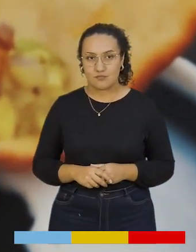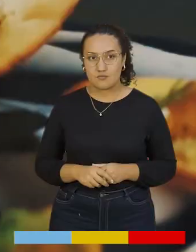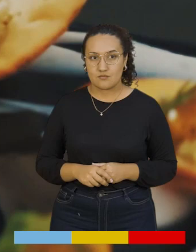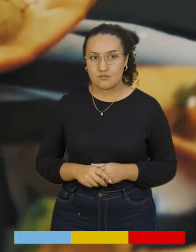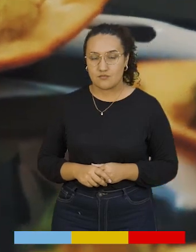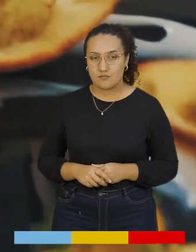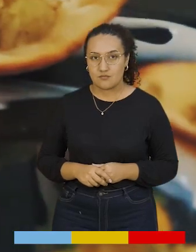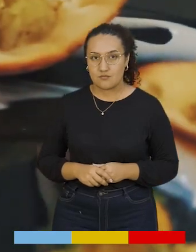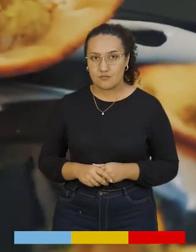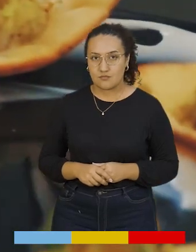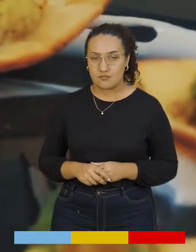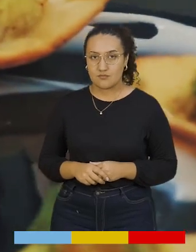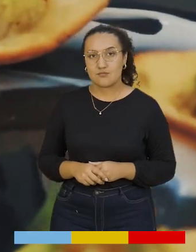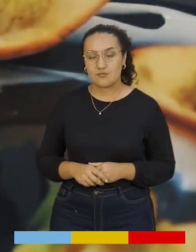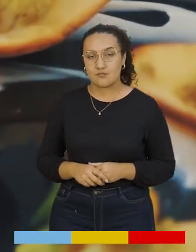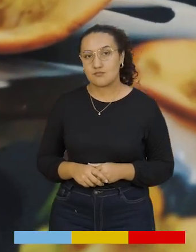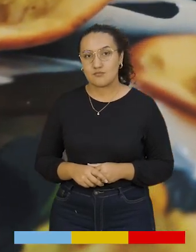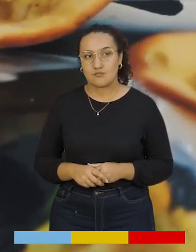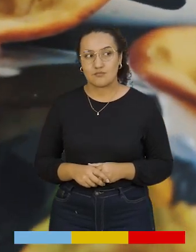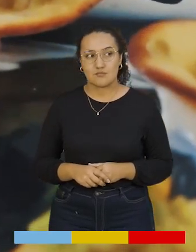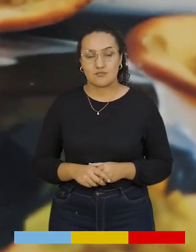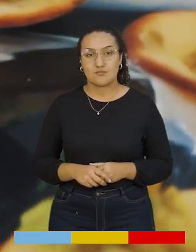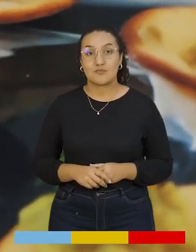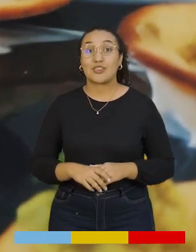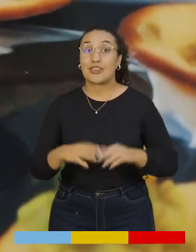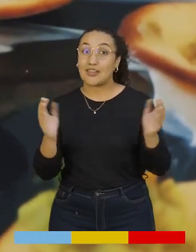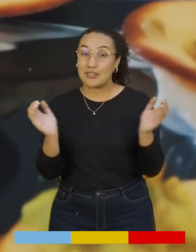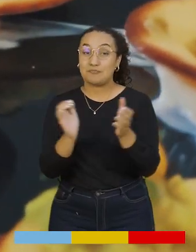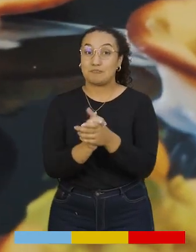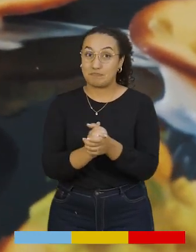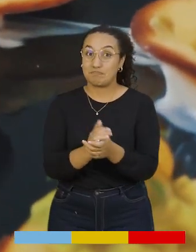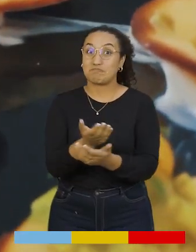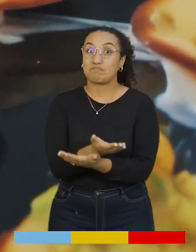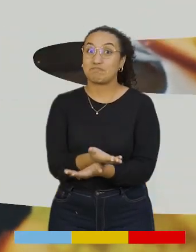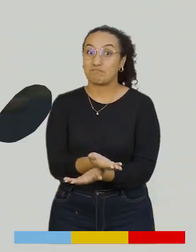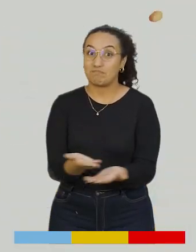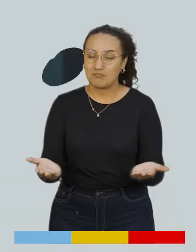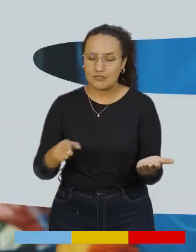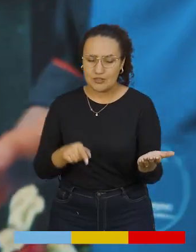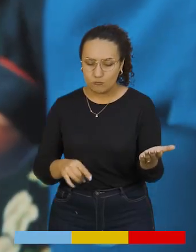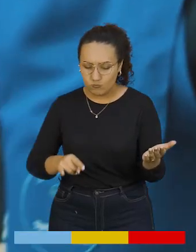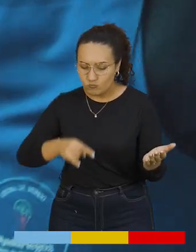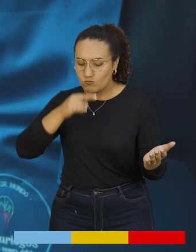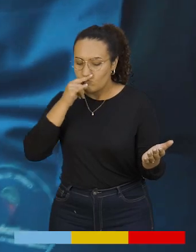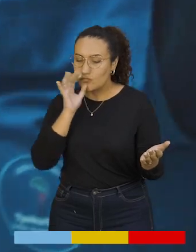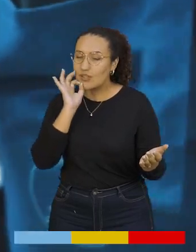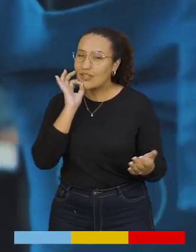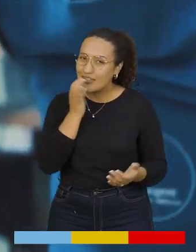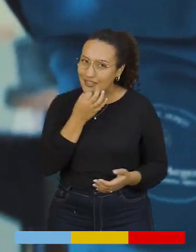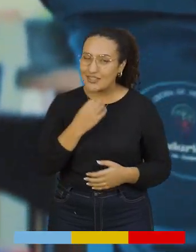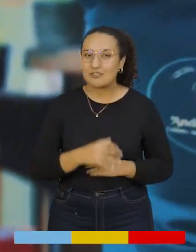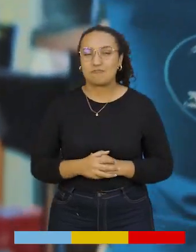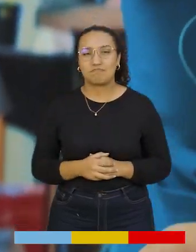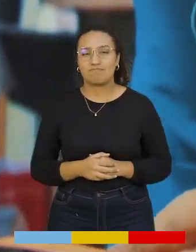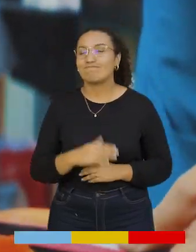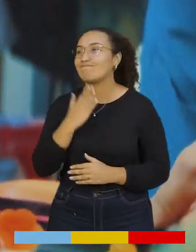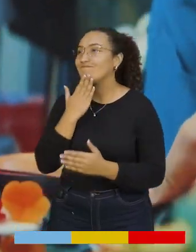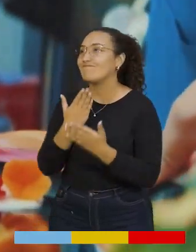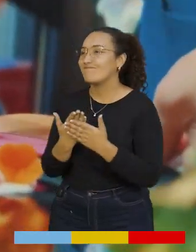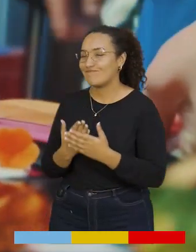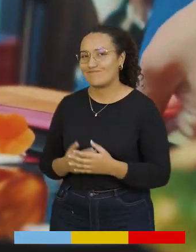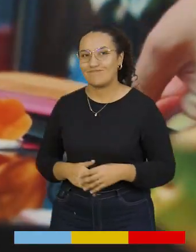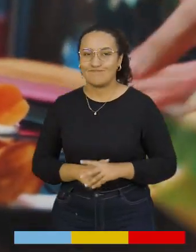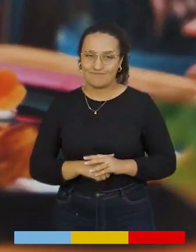guacamole y las perlitas de maíz. Amigos, esto huele delicioso. Bueno, un placer haber cocinado para ustedes.